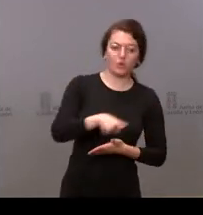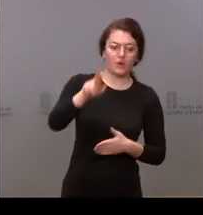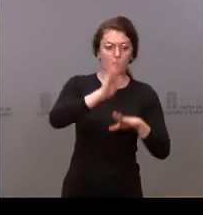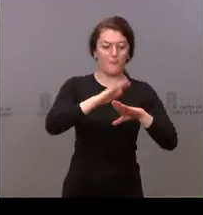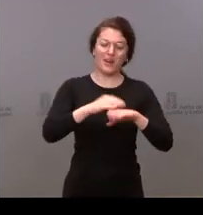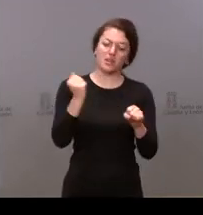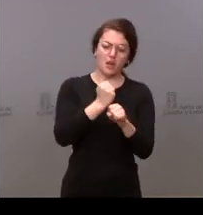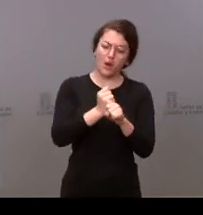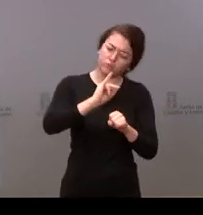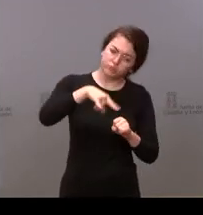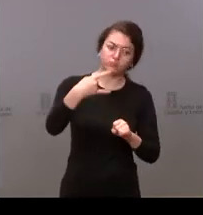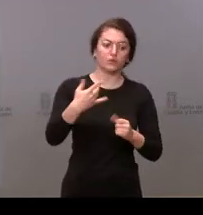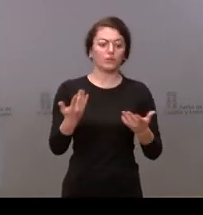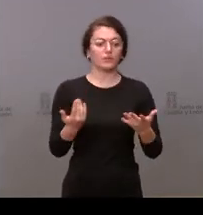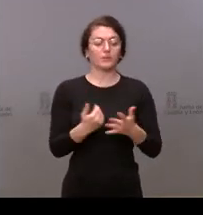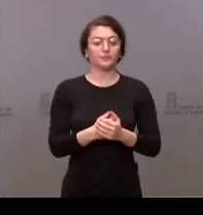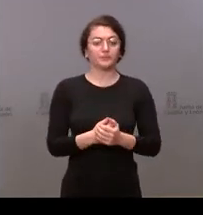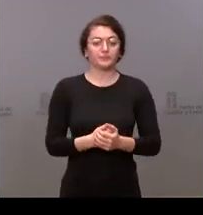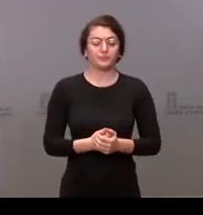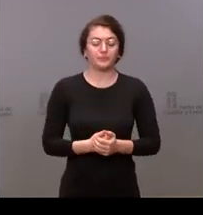parte de los alumnos y, por tanto, establecemos